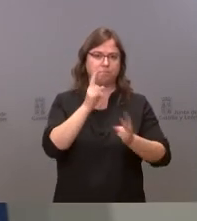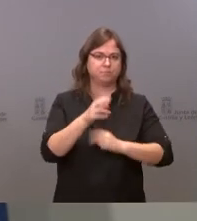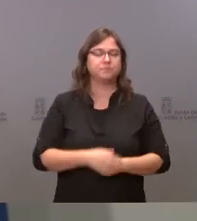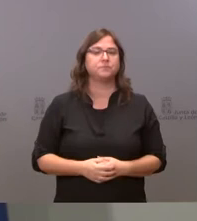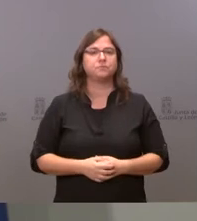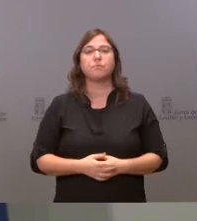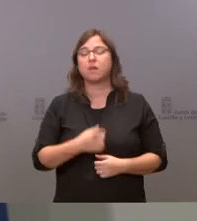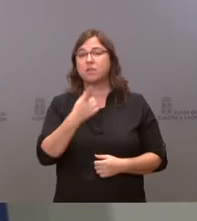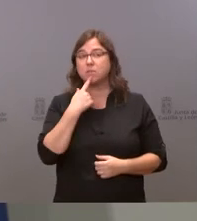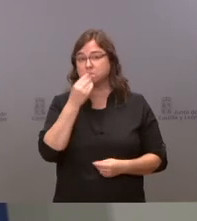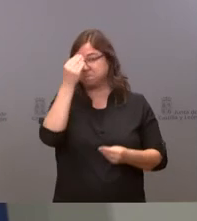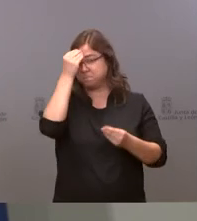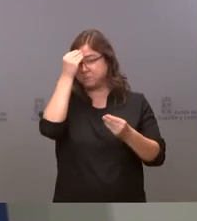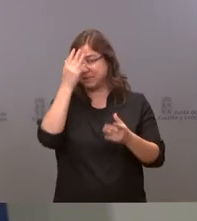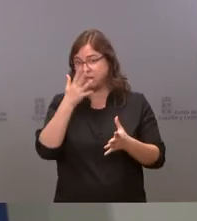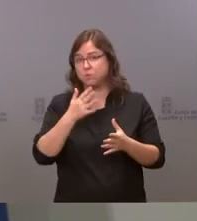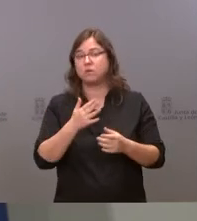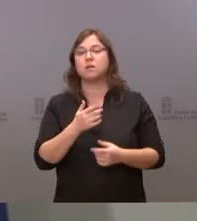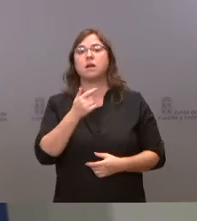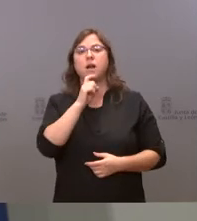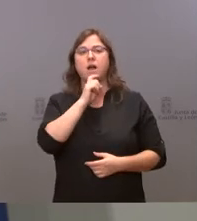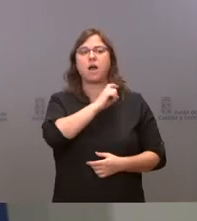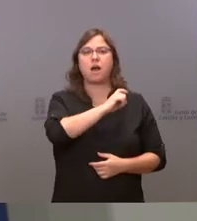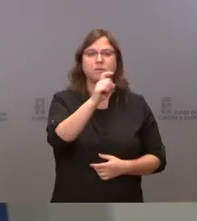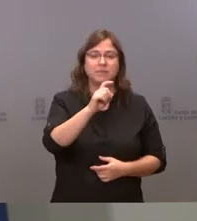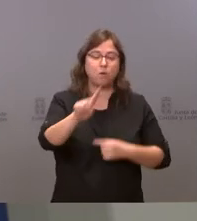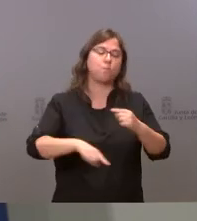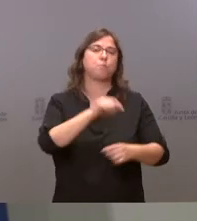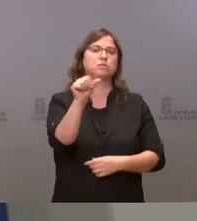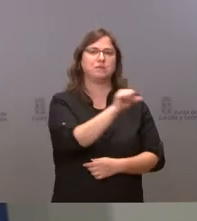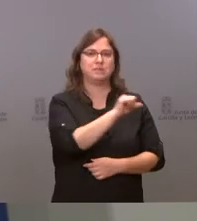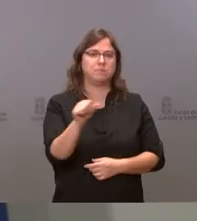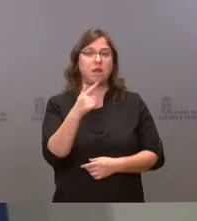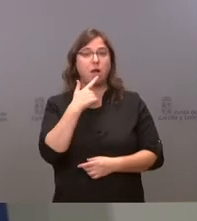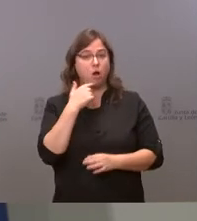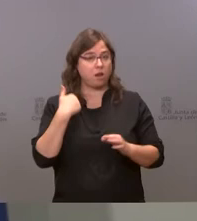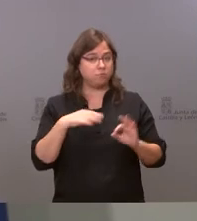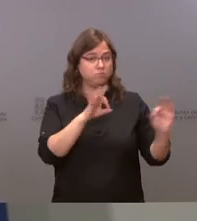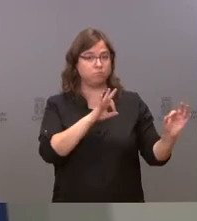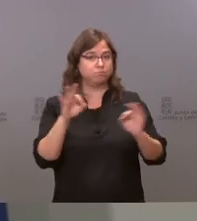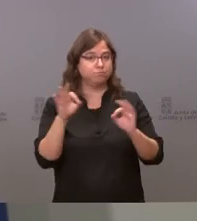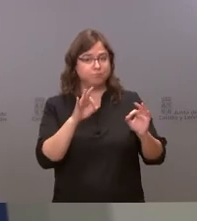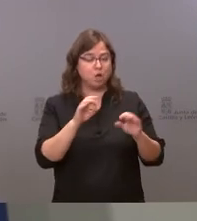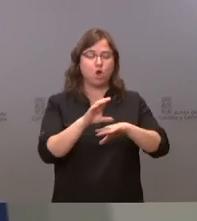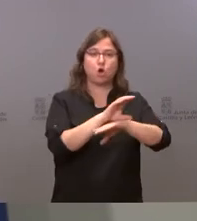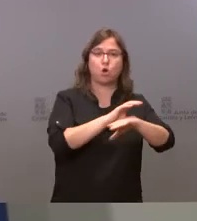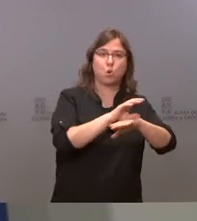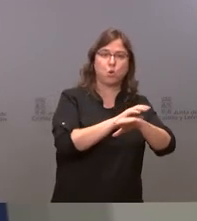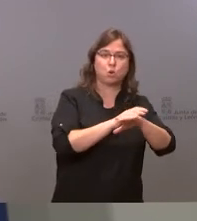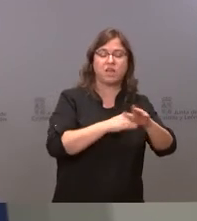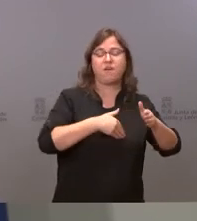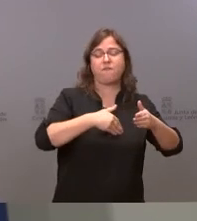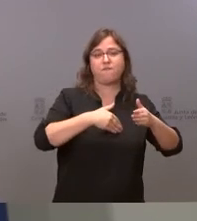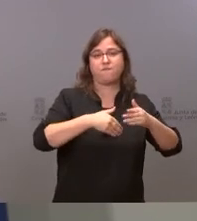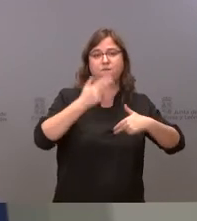adelantarle que lo previsto es anunciarlo la próxima semana se está coordinando nuestra consejería de fomento y medio ambiente